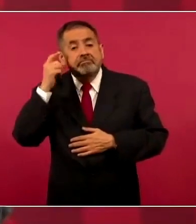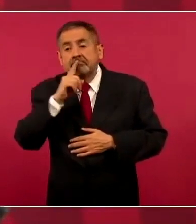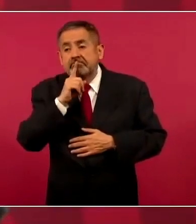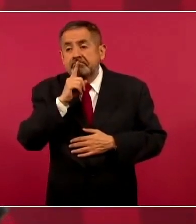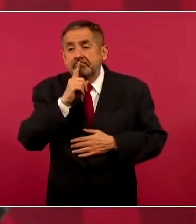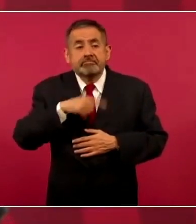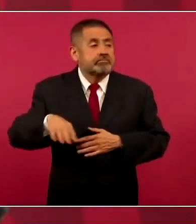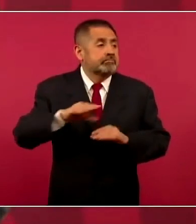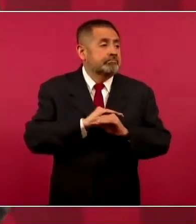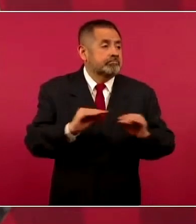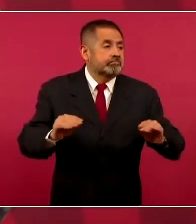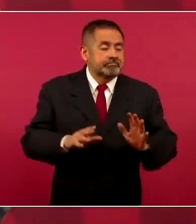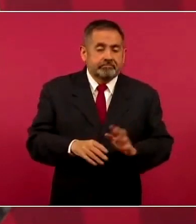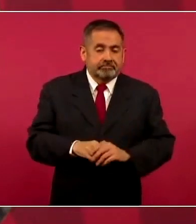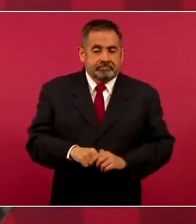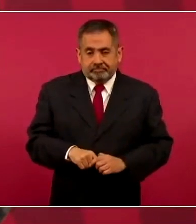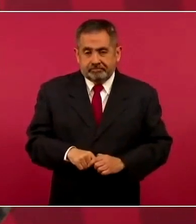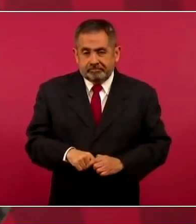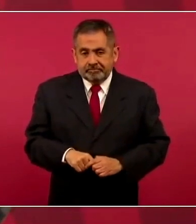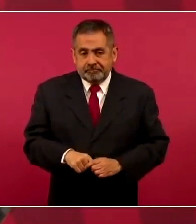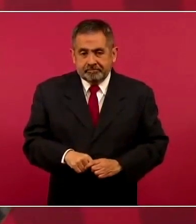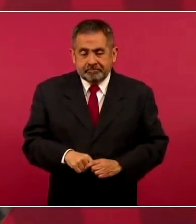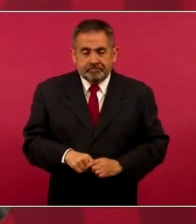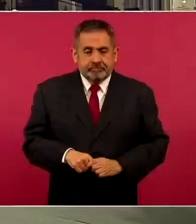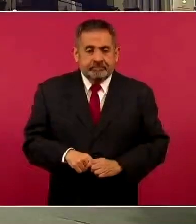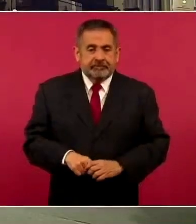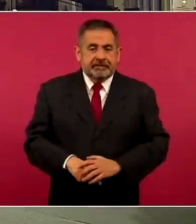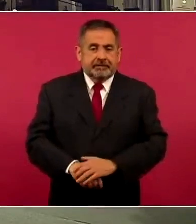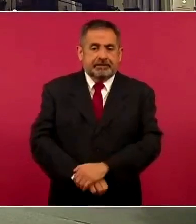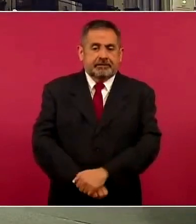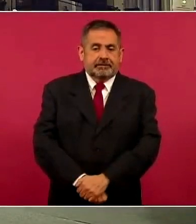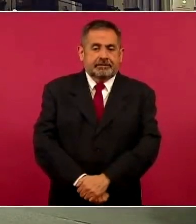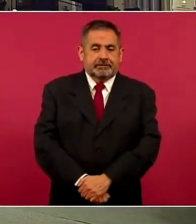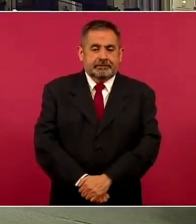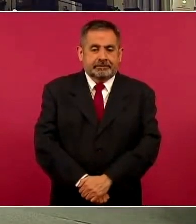Así es. Gracias. Gracias.